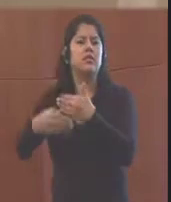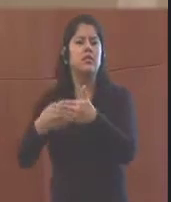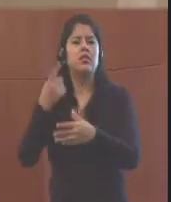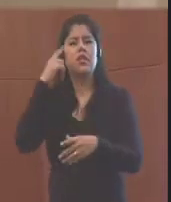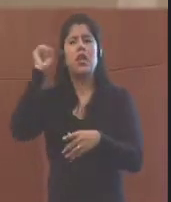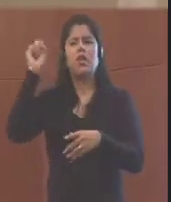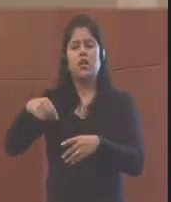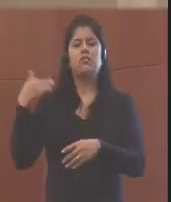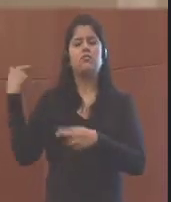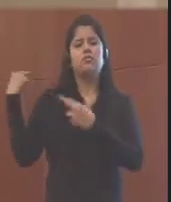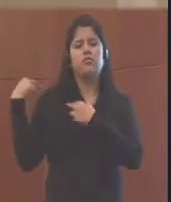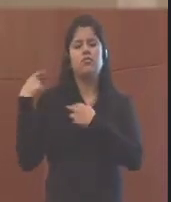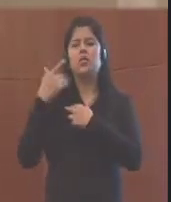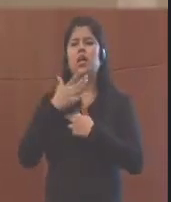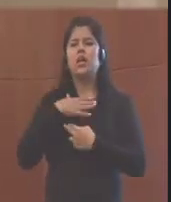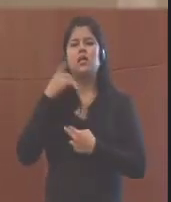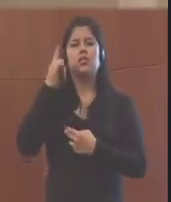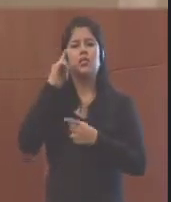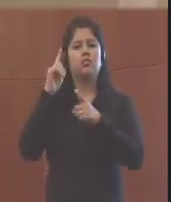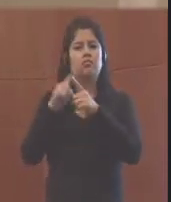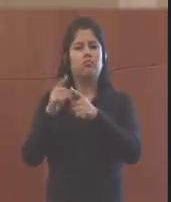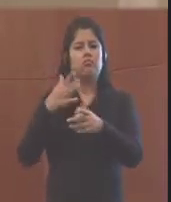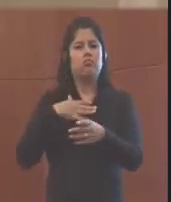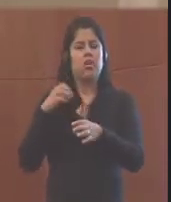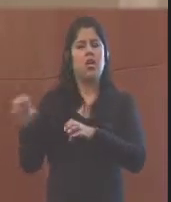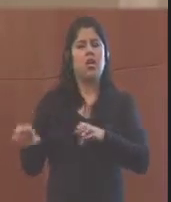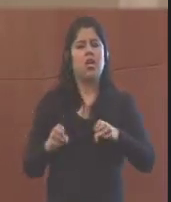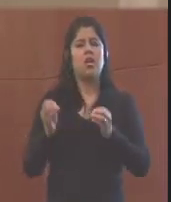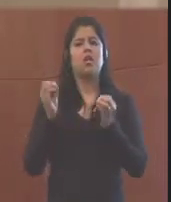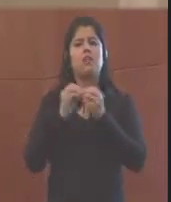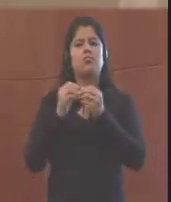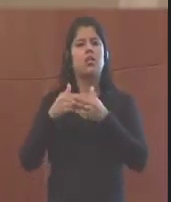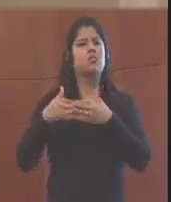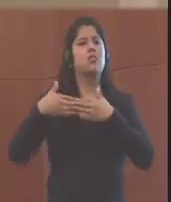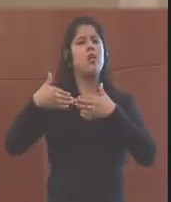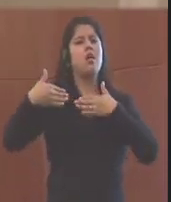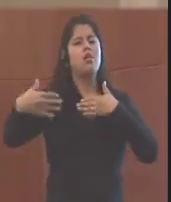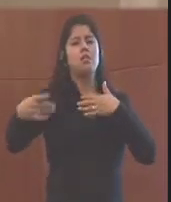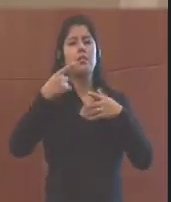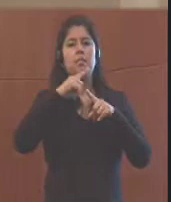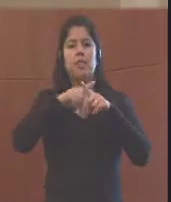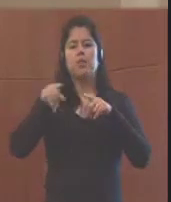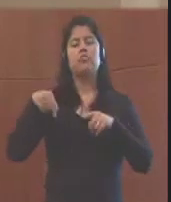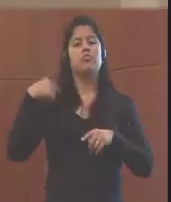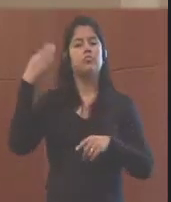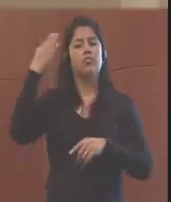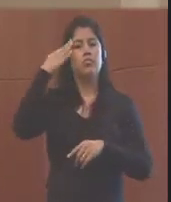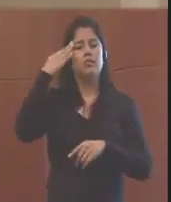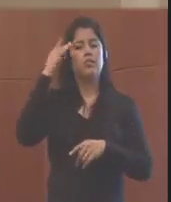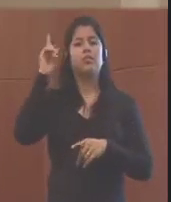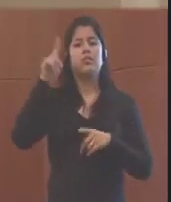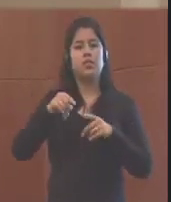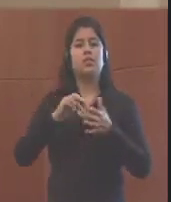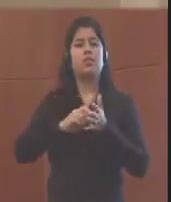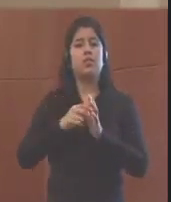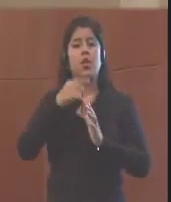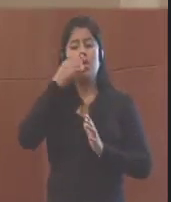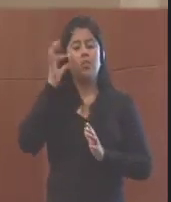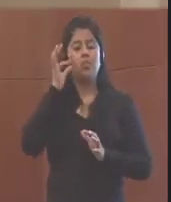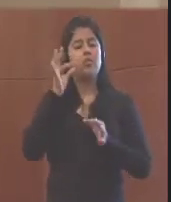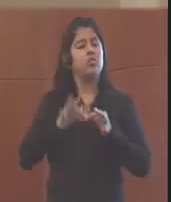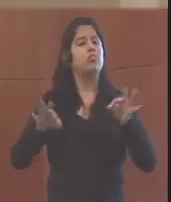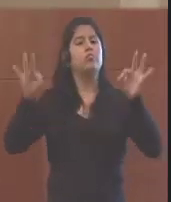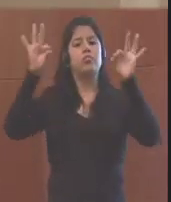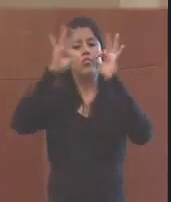manejarlo las personas que están tratando estrategias mucho más a largo plazo. Pero sabemos, de hecho, que el género es muy importante en el